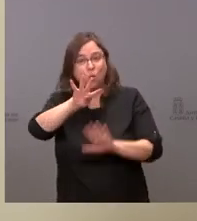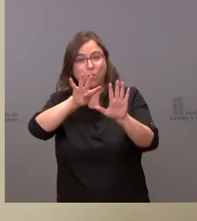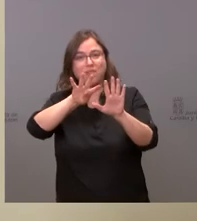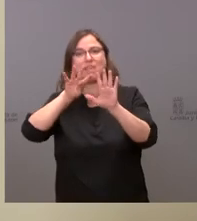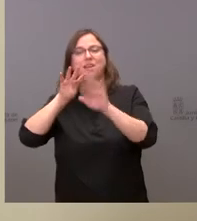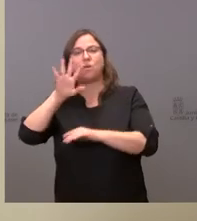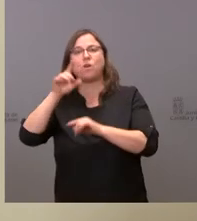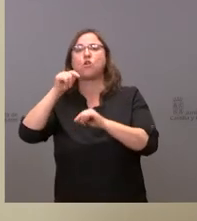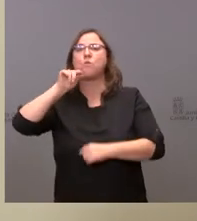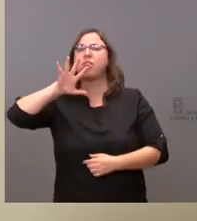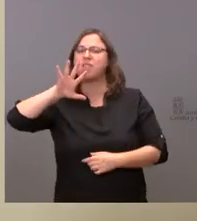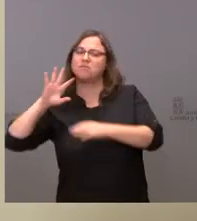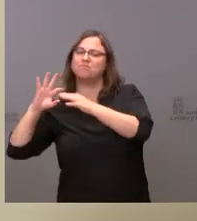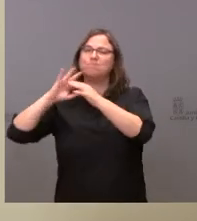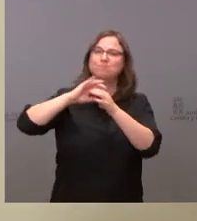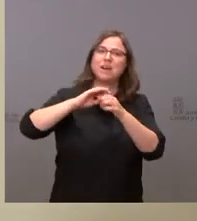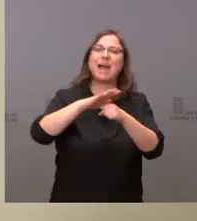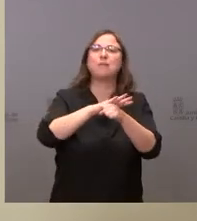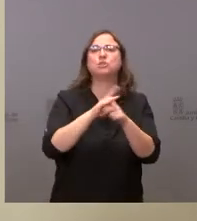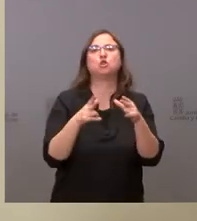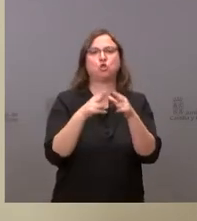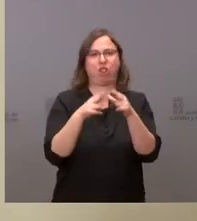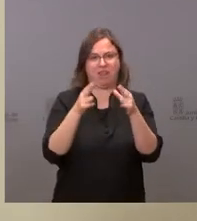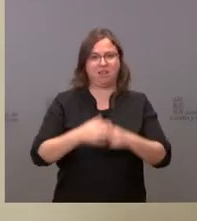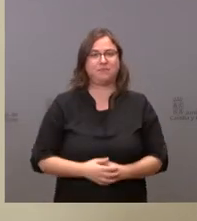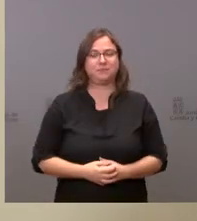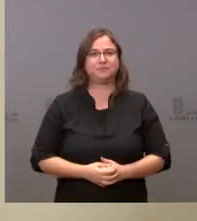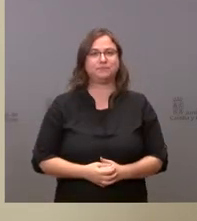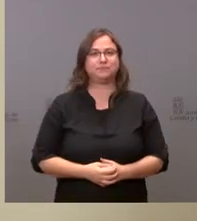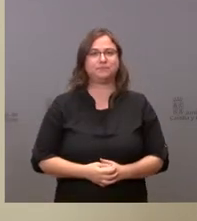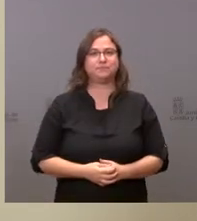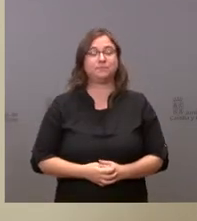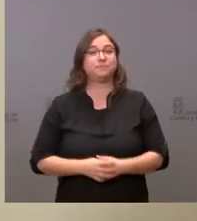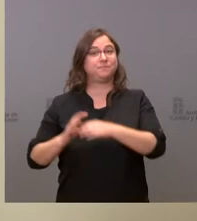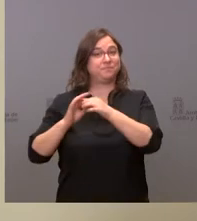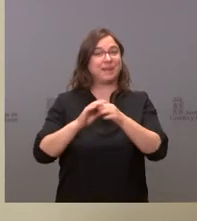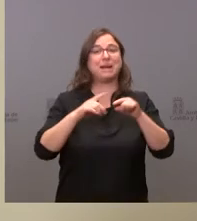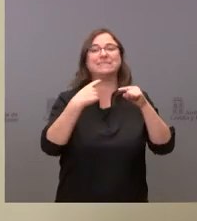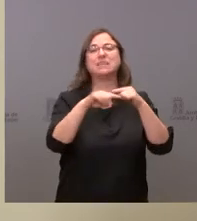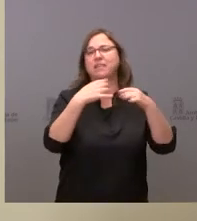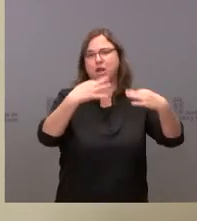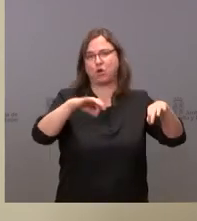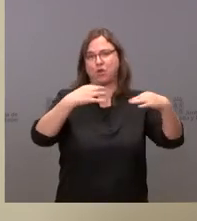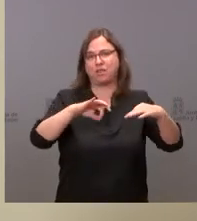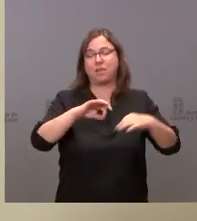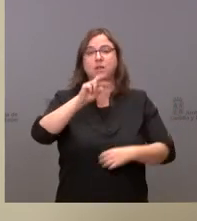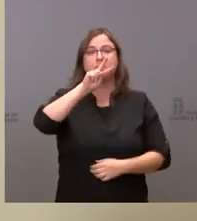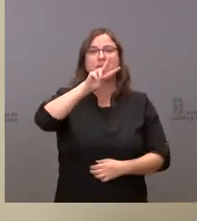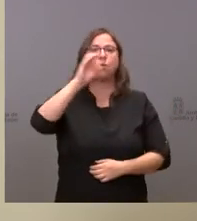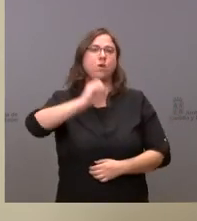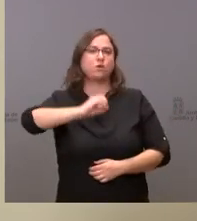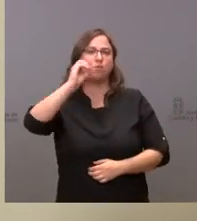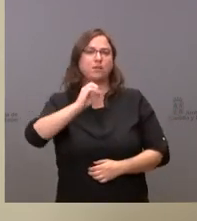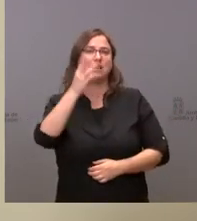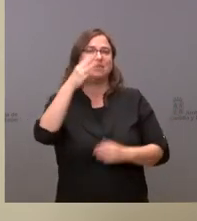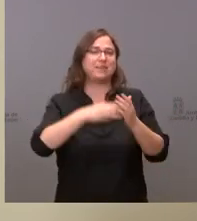gastos se destinan al área social. Con respecto a las transferencias corrientes, el 24%, los 3